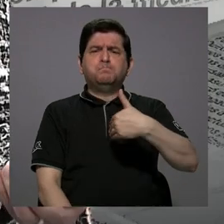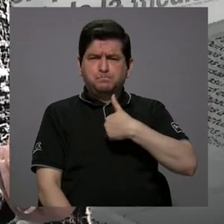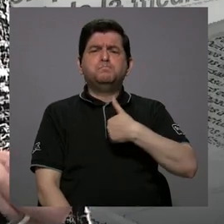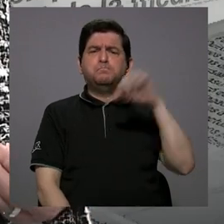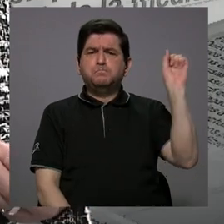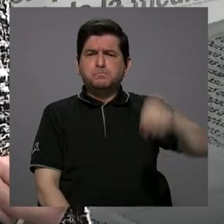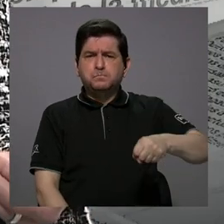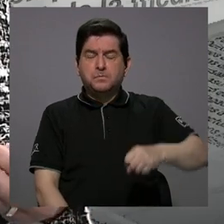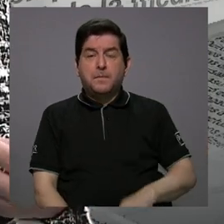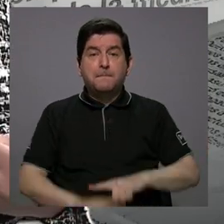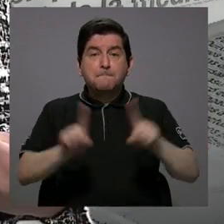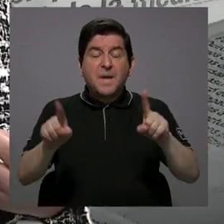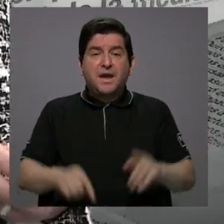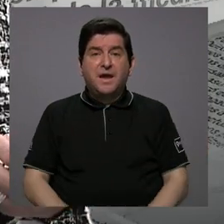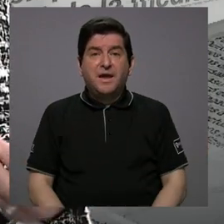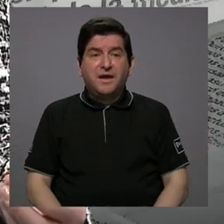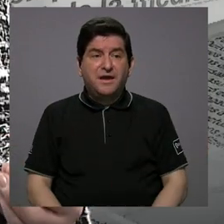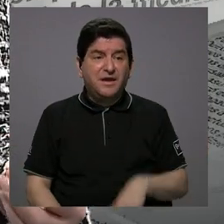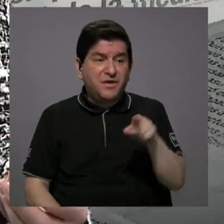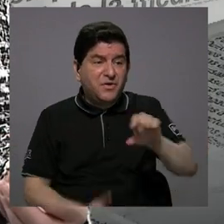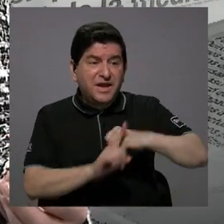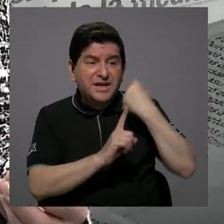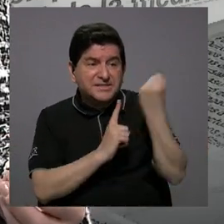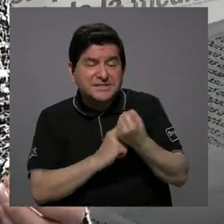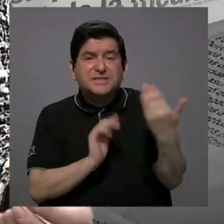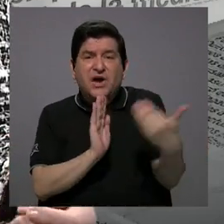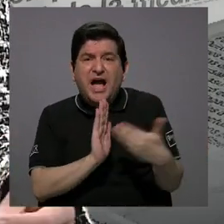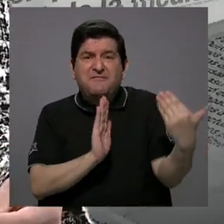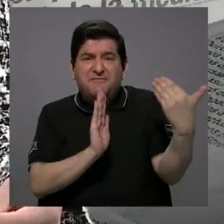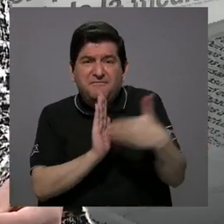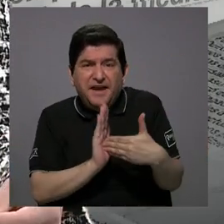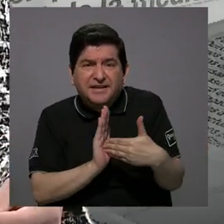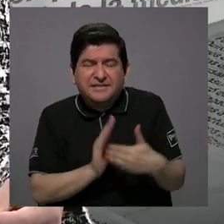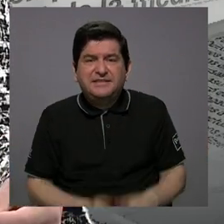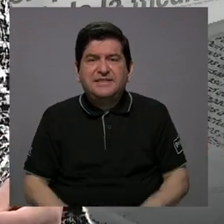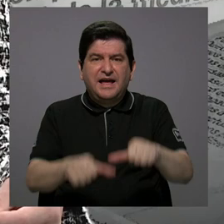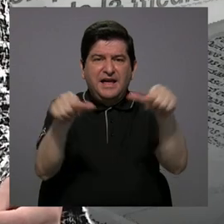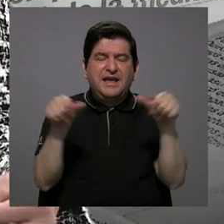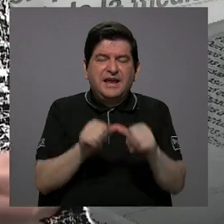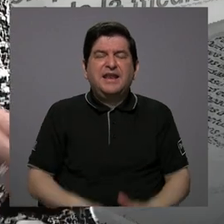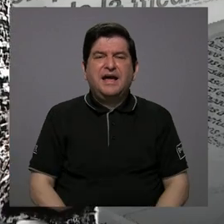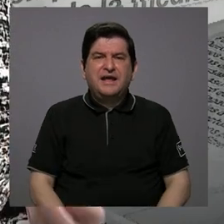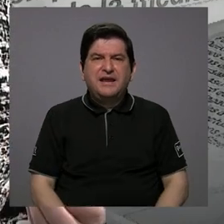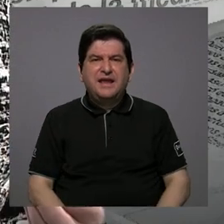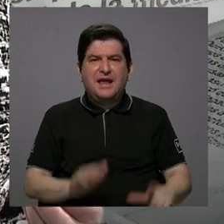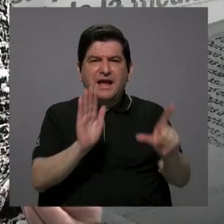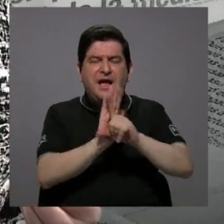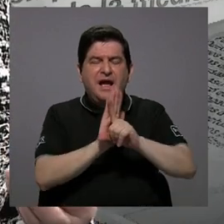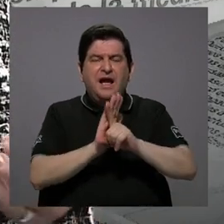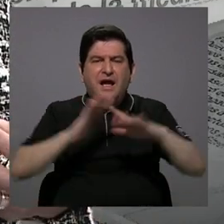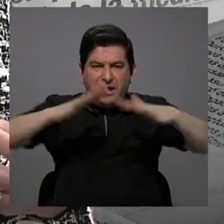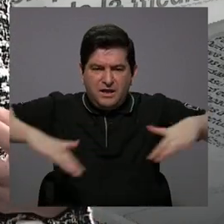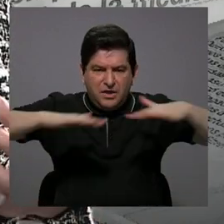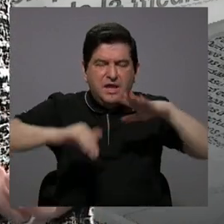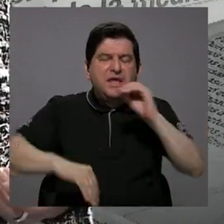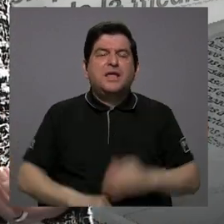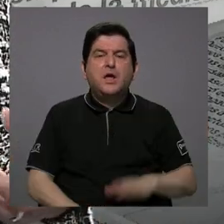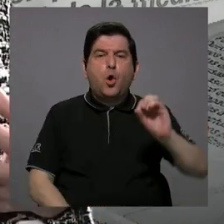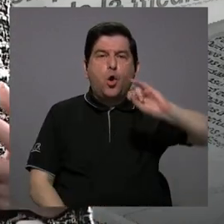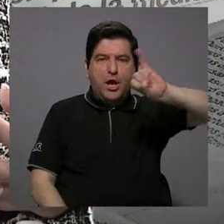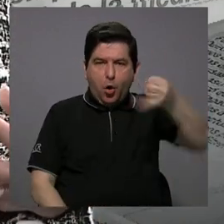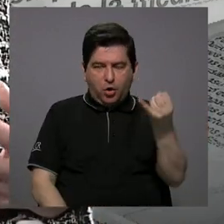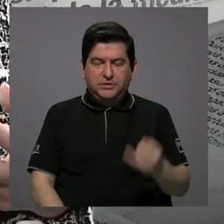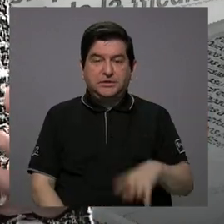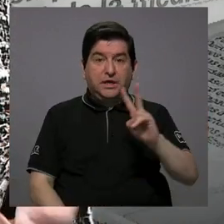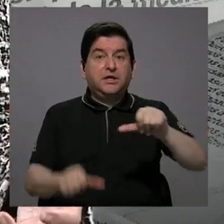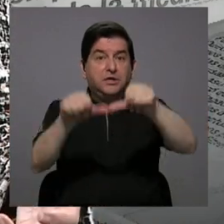estas renuncias donde más se está afectando es en la parte jurisdiccional y el OIJ. Dos áreas